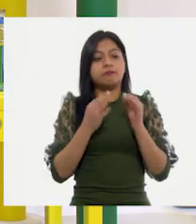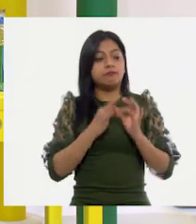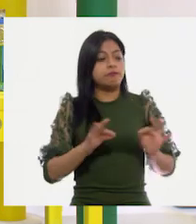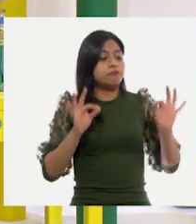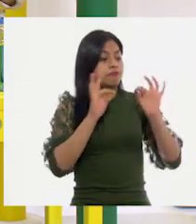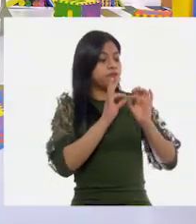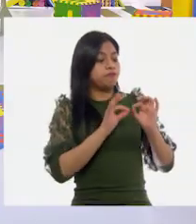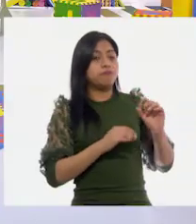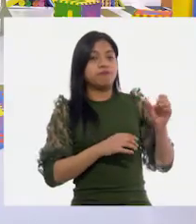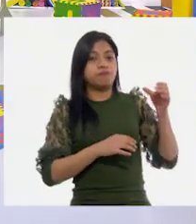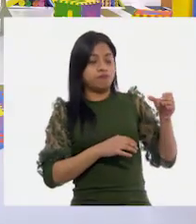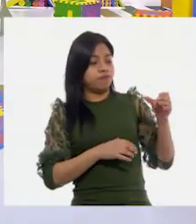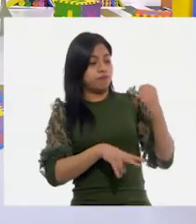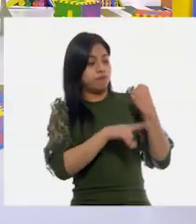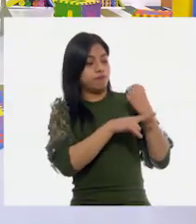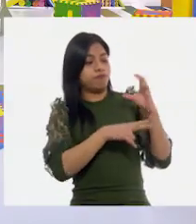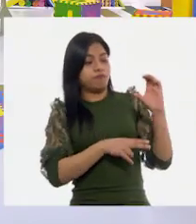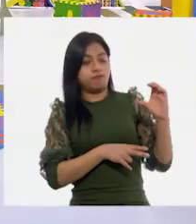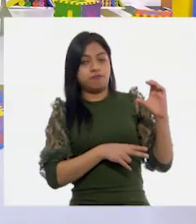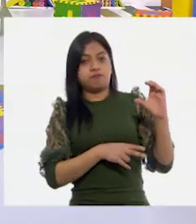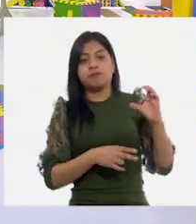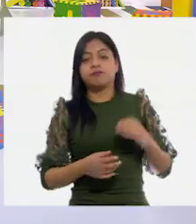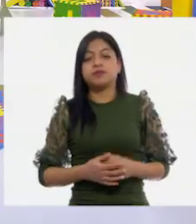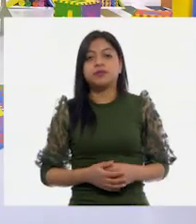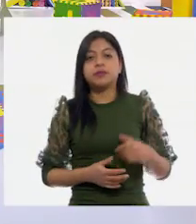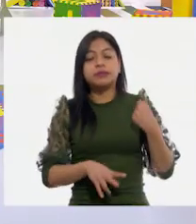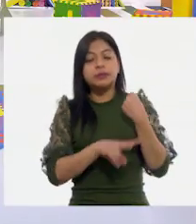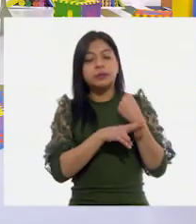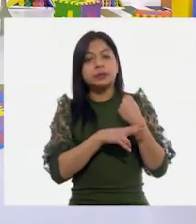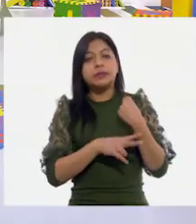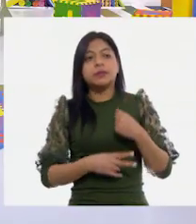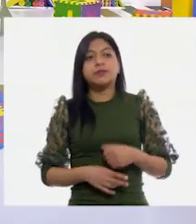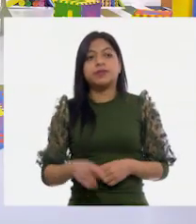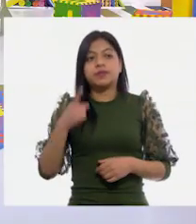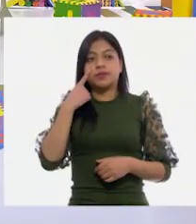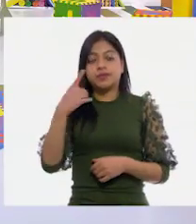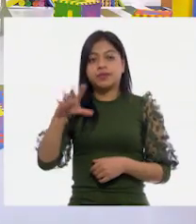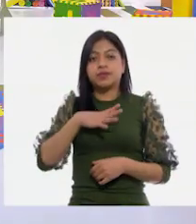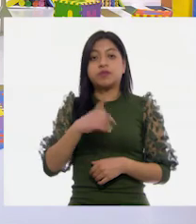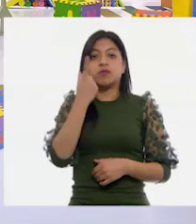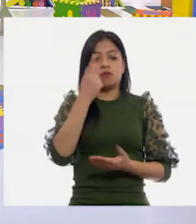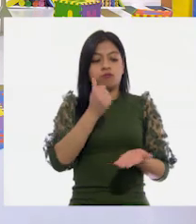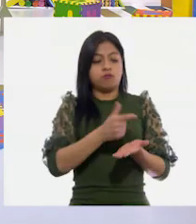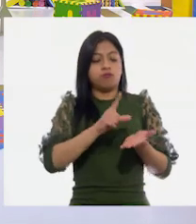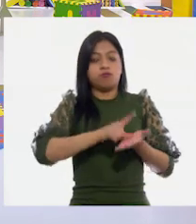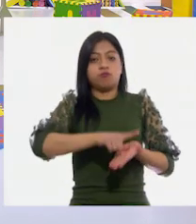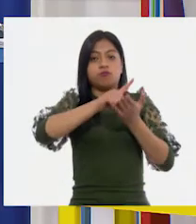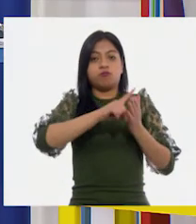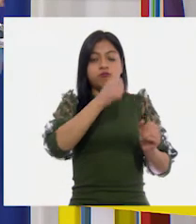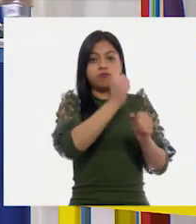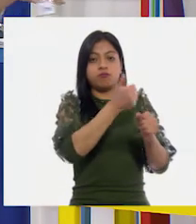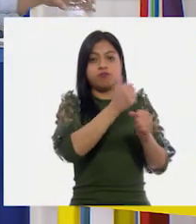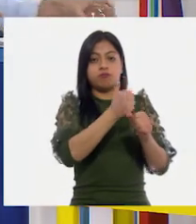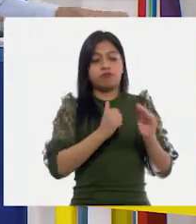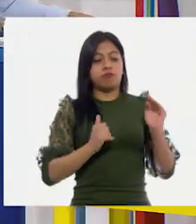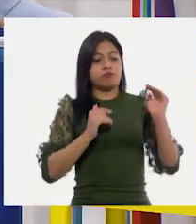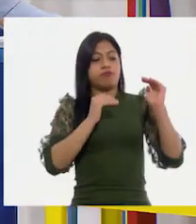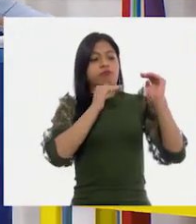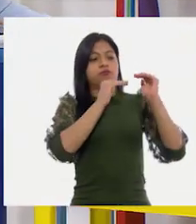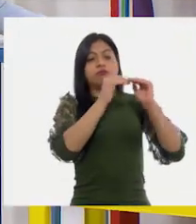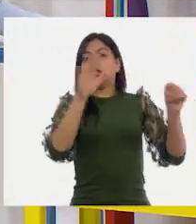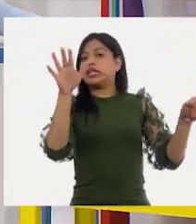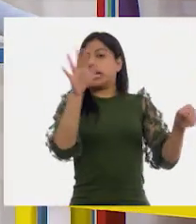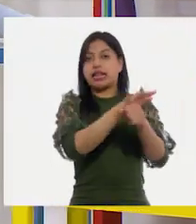utilizando o no. Muy bien, entonces tenemos la botella de un litro, que recuerden esta sí estaba llena en su totalidad.